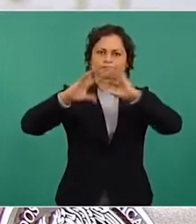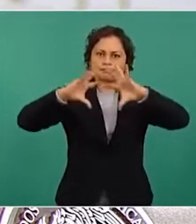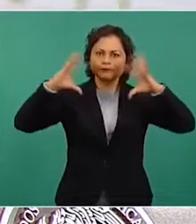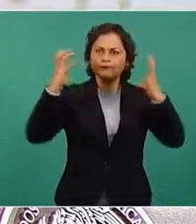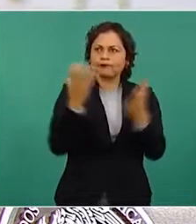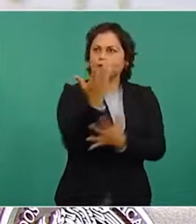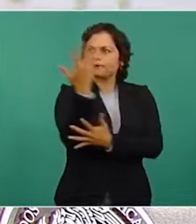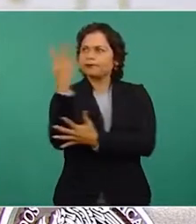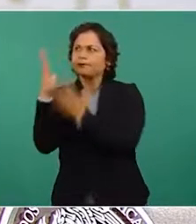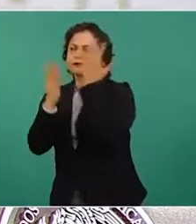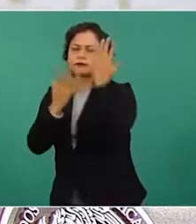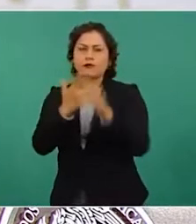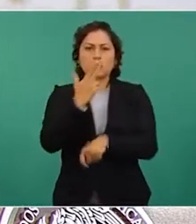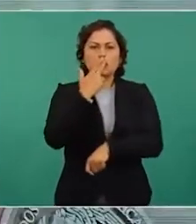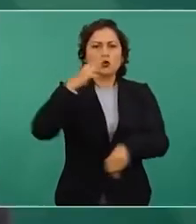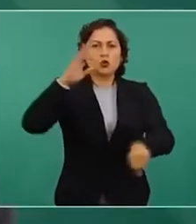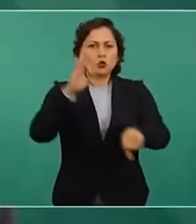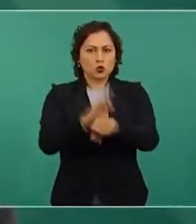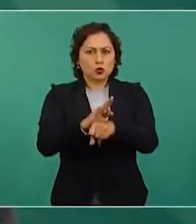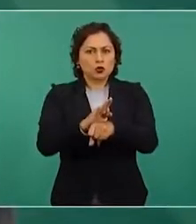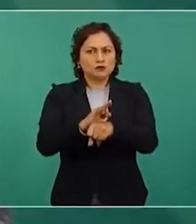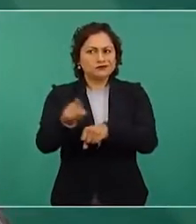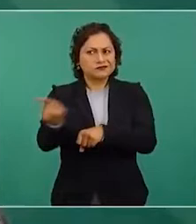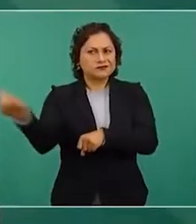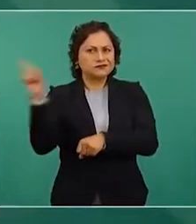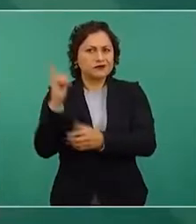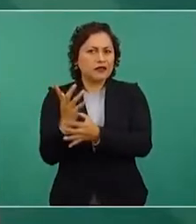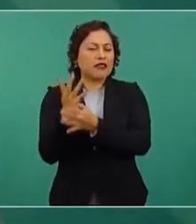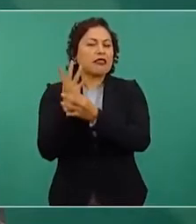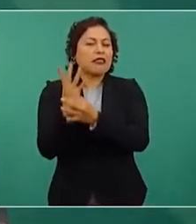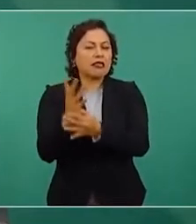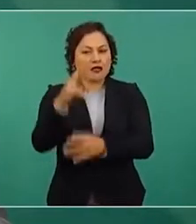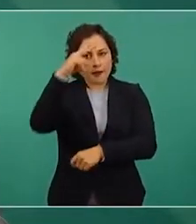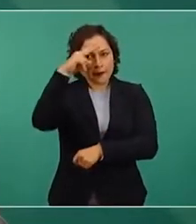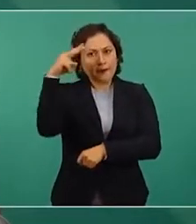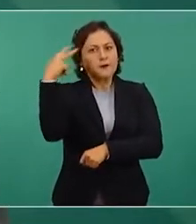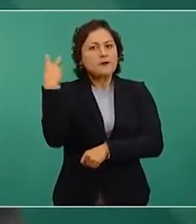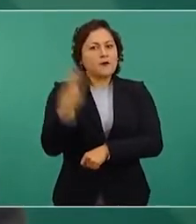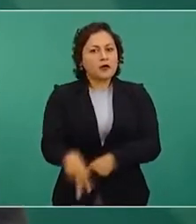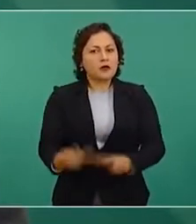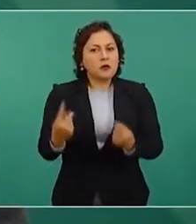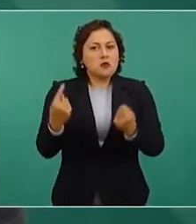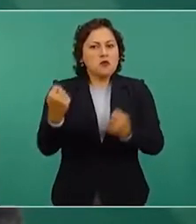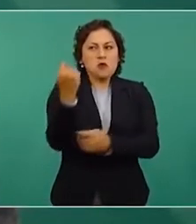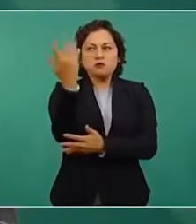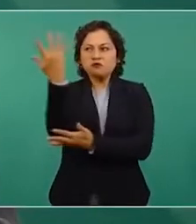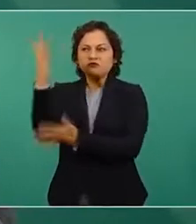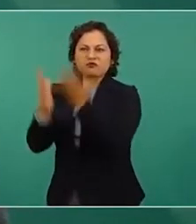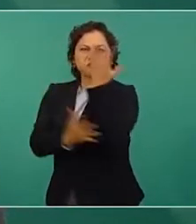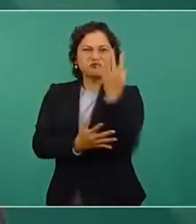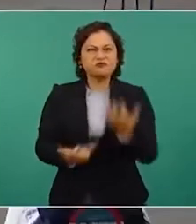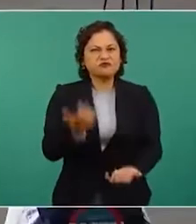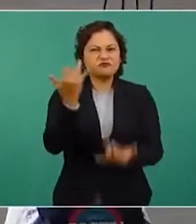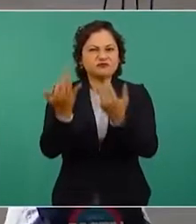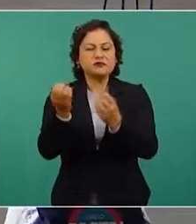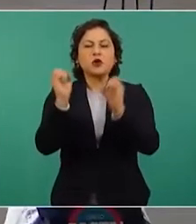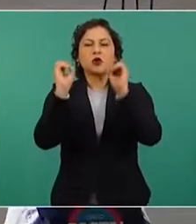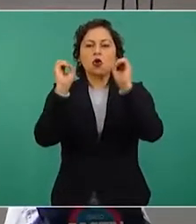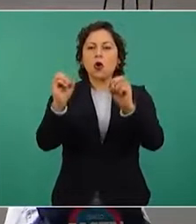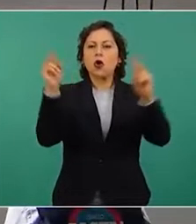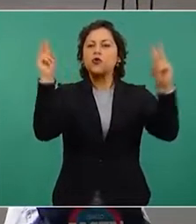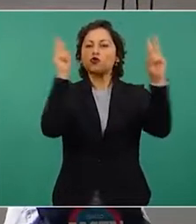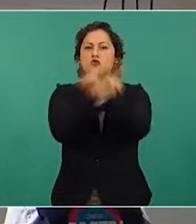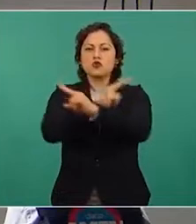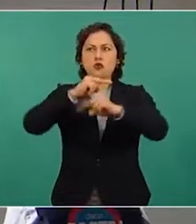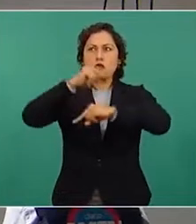firmaría el acuerdo contra la deforestación, que si no iba a cumplir con su cuota de energías limpias o que México defendió el